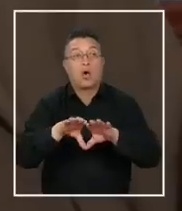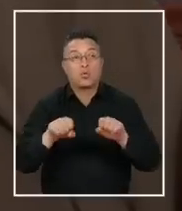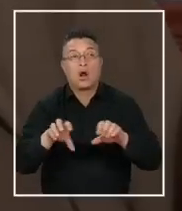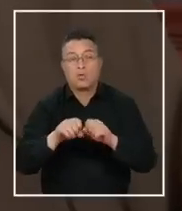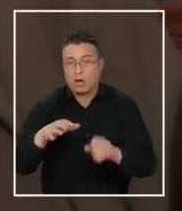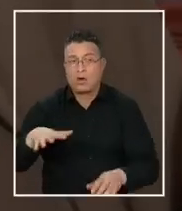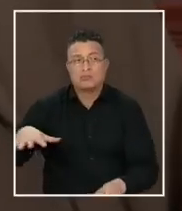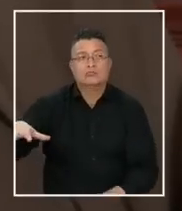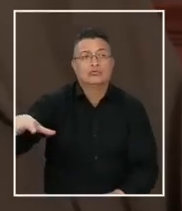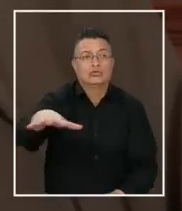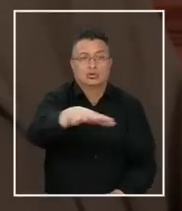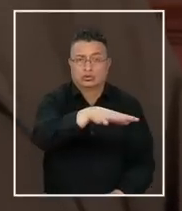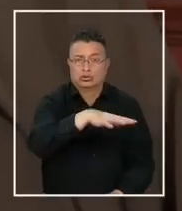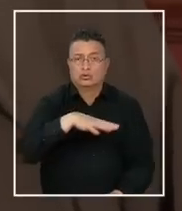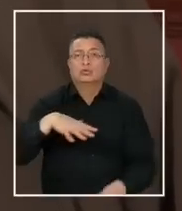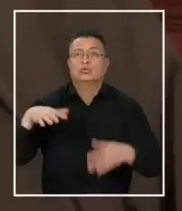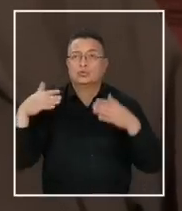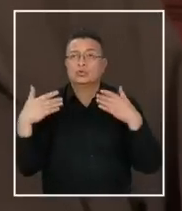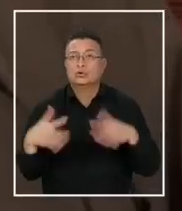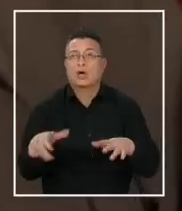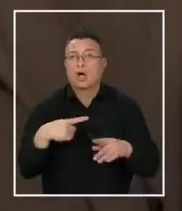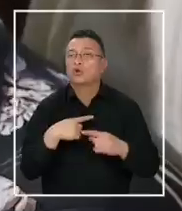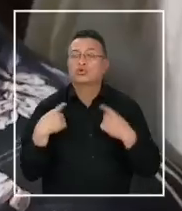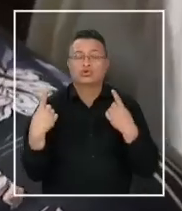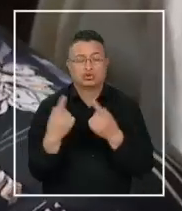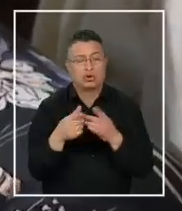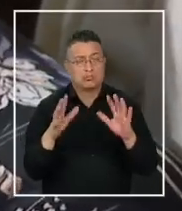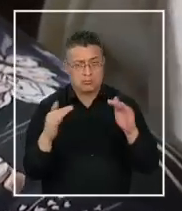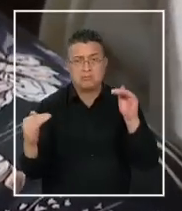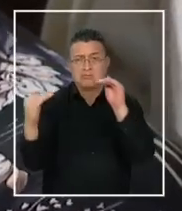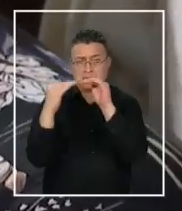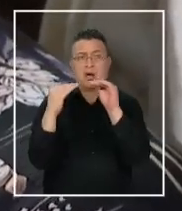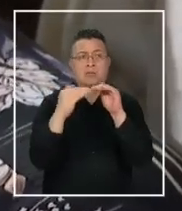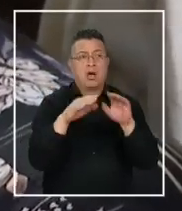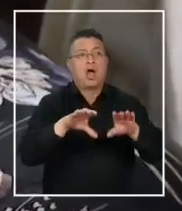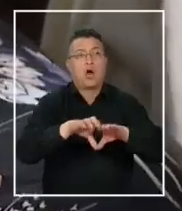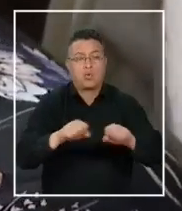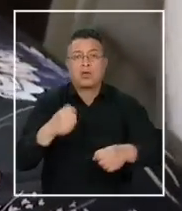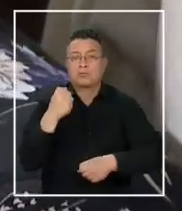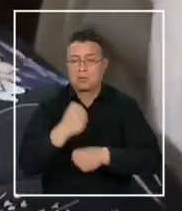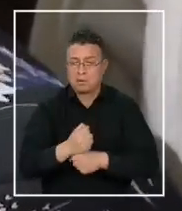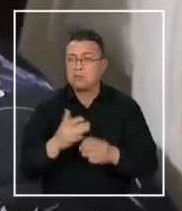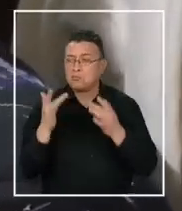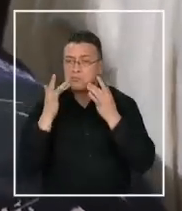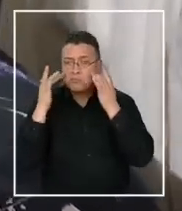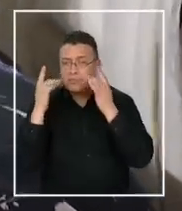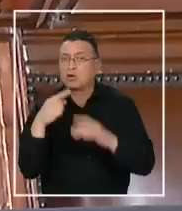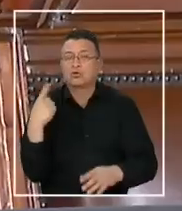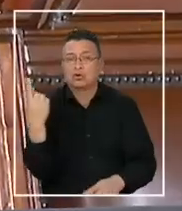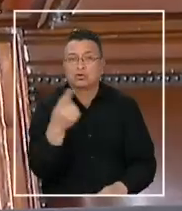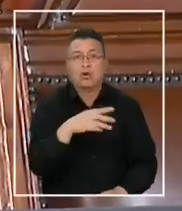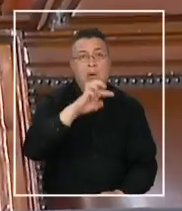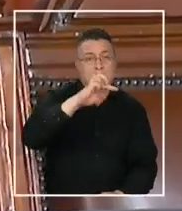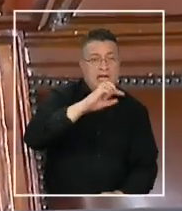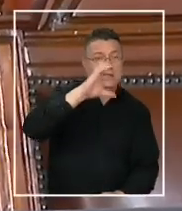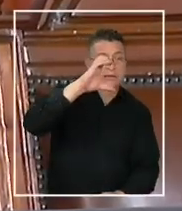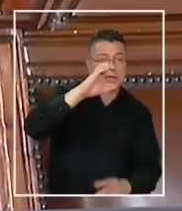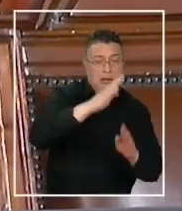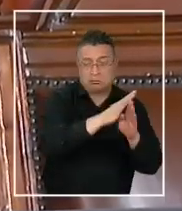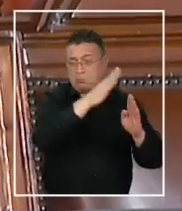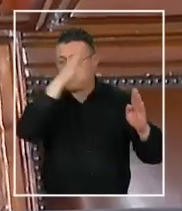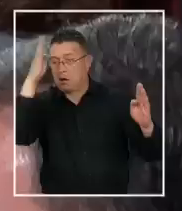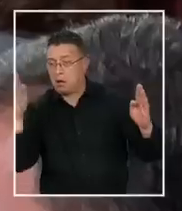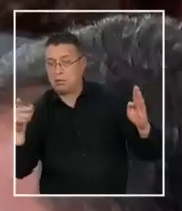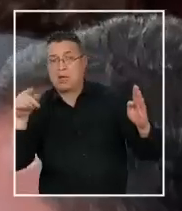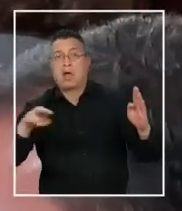transversal, en que están todos más o menos de acuerdo. un trabajo satisfactorio para todos, desde el Partido Comunista hasta